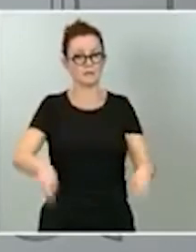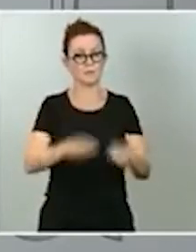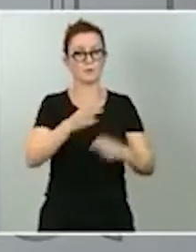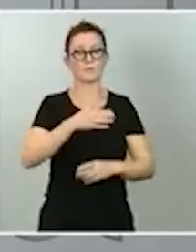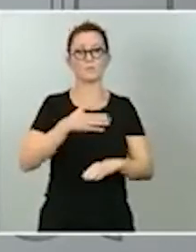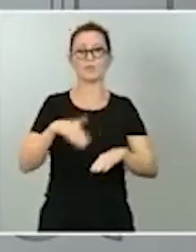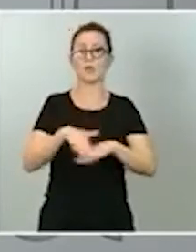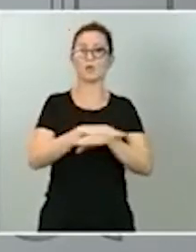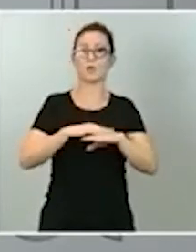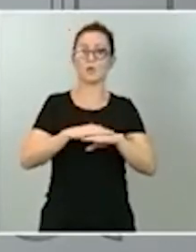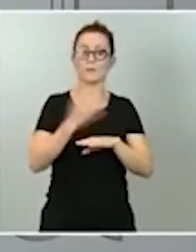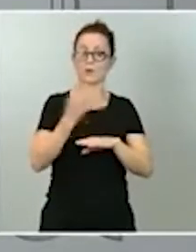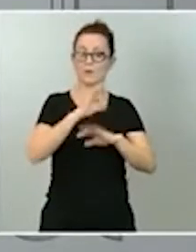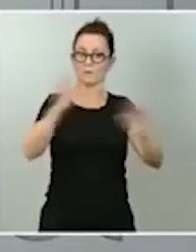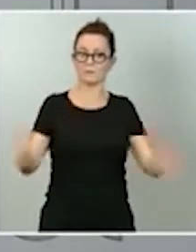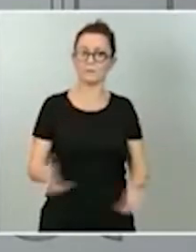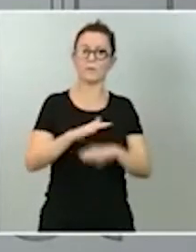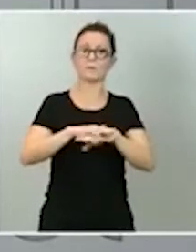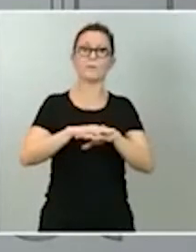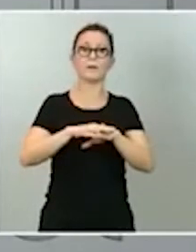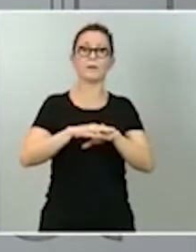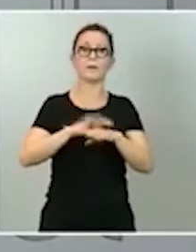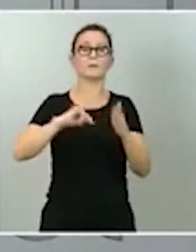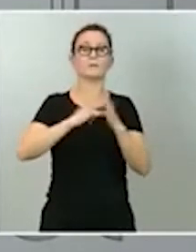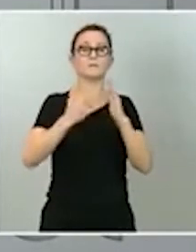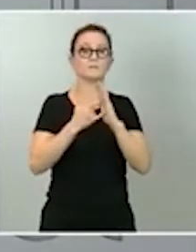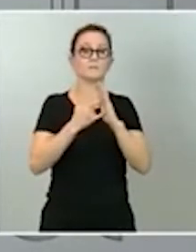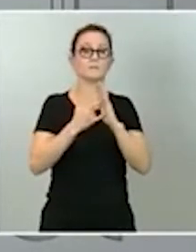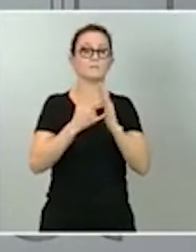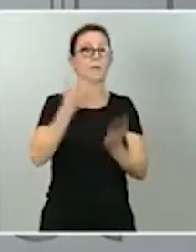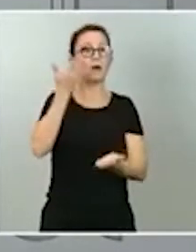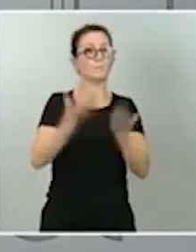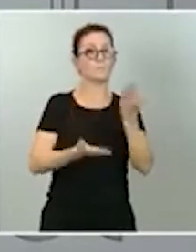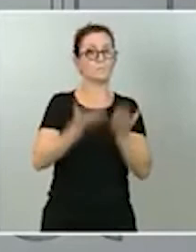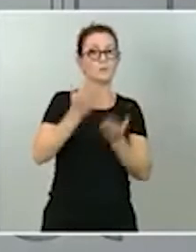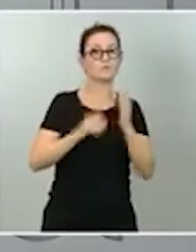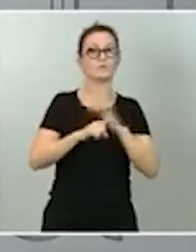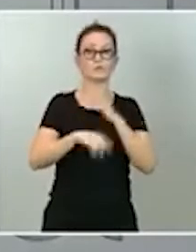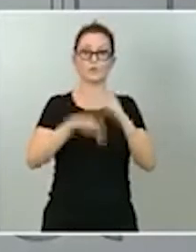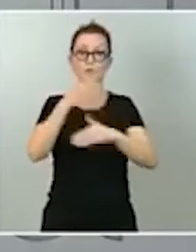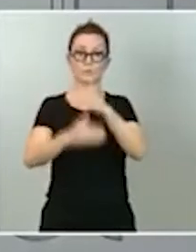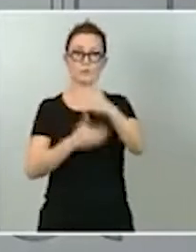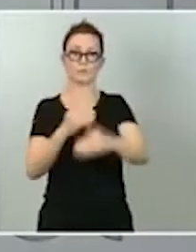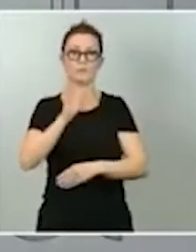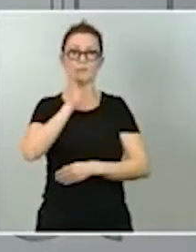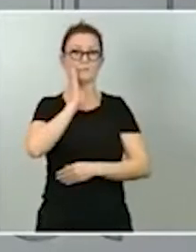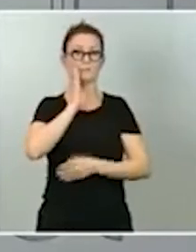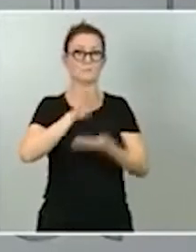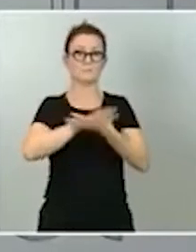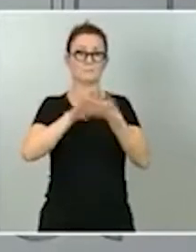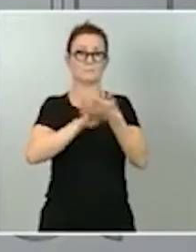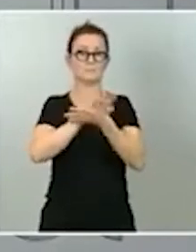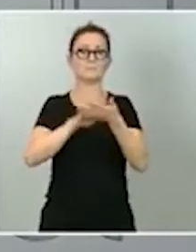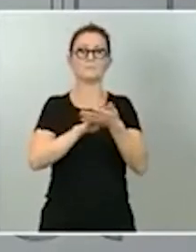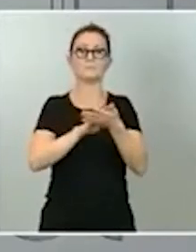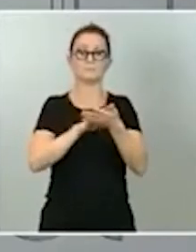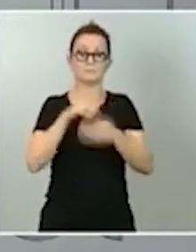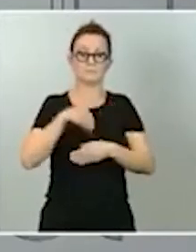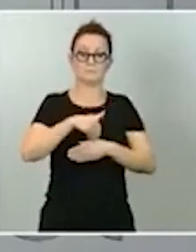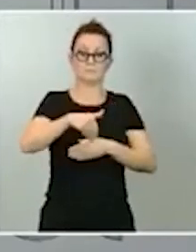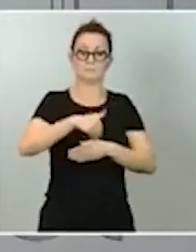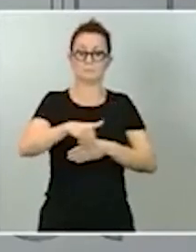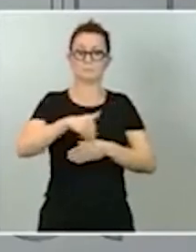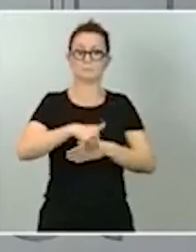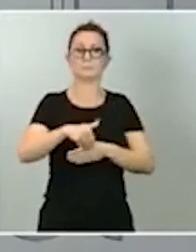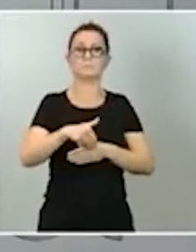impulsar para conseguir un sistema más justo, más progresivo, como he comentado anteriormente. Y, por tanto, en breve, llegará al